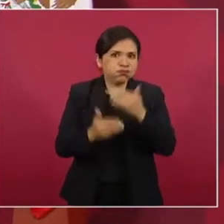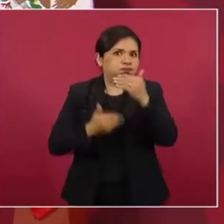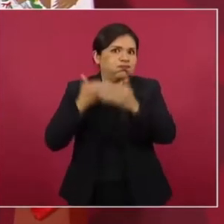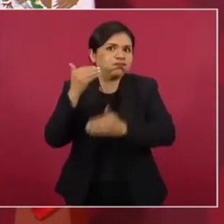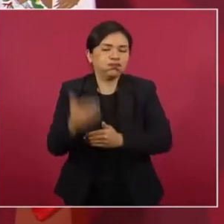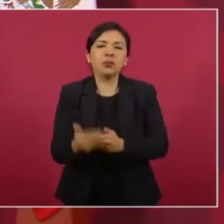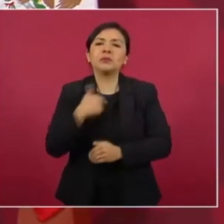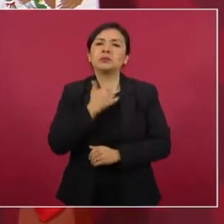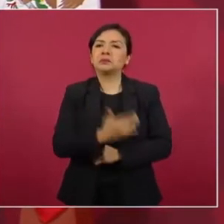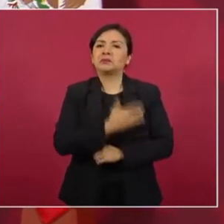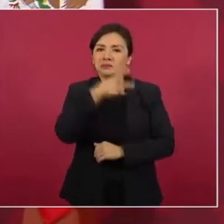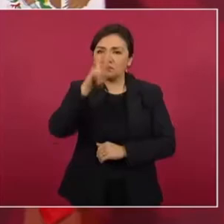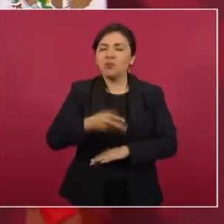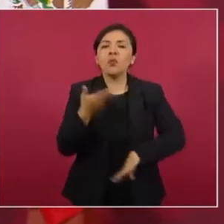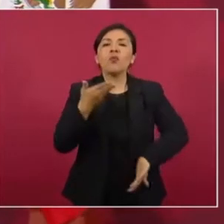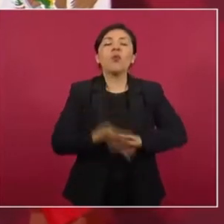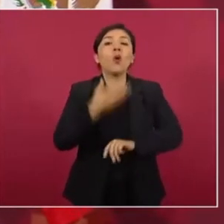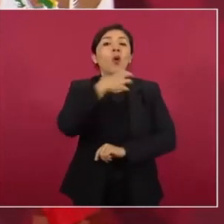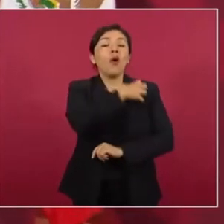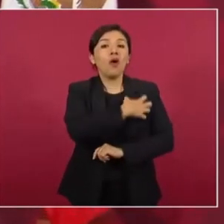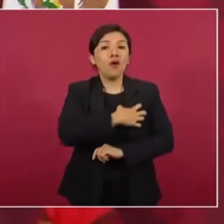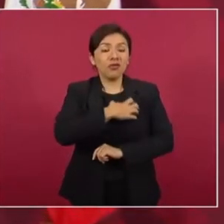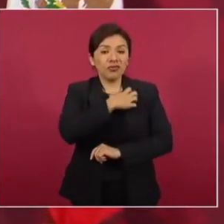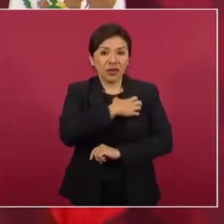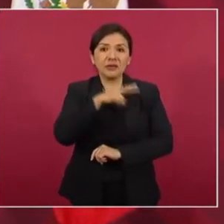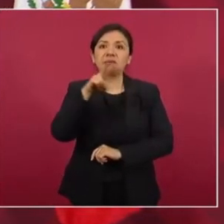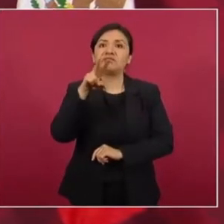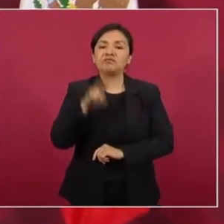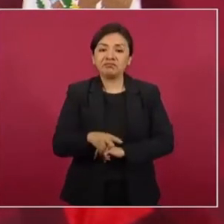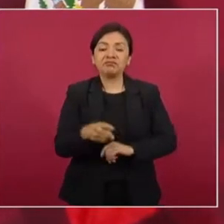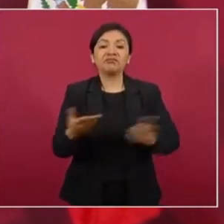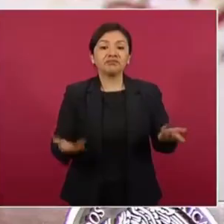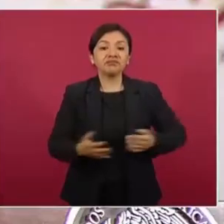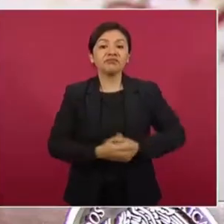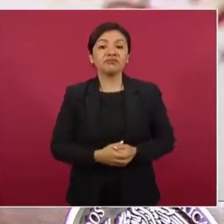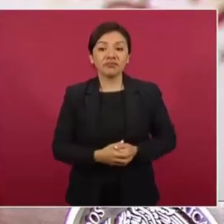muy contento, además